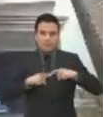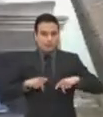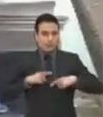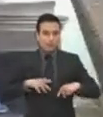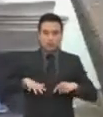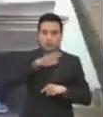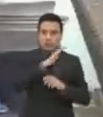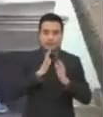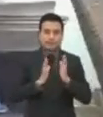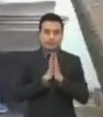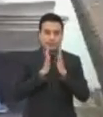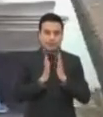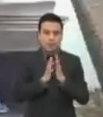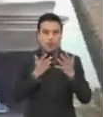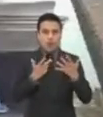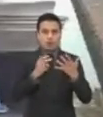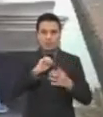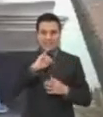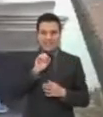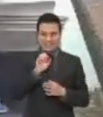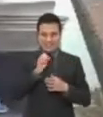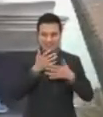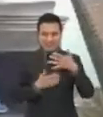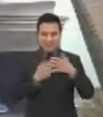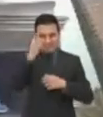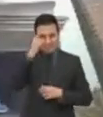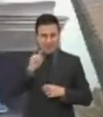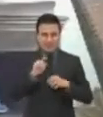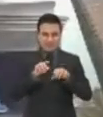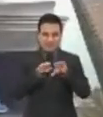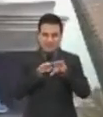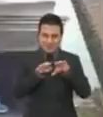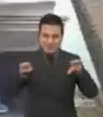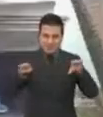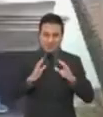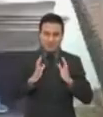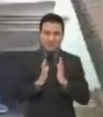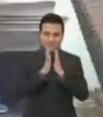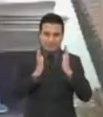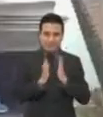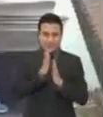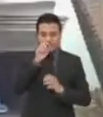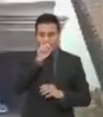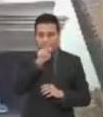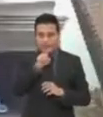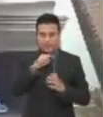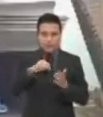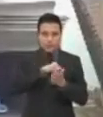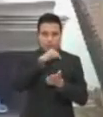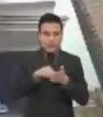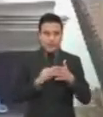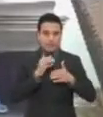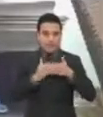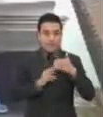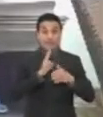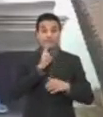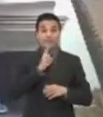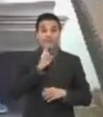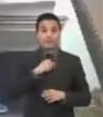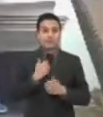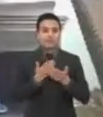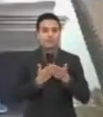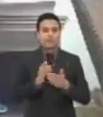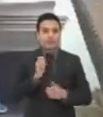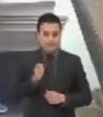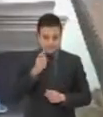Los ocho ejes del modelo democrático, igualitario y republicano del desarrollo regional que propone mi partido son los